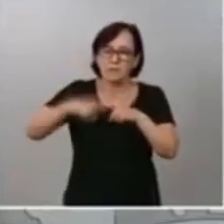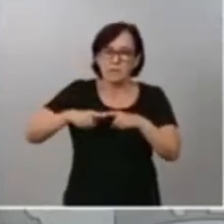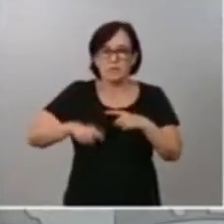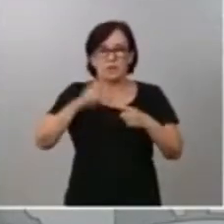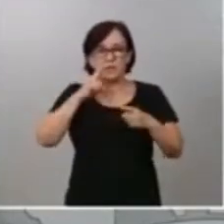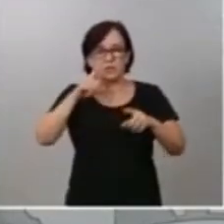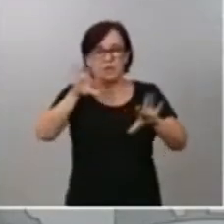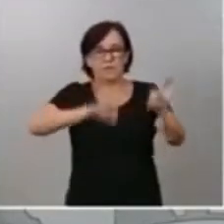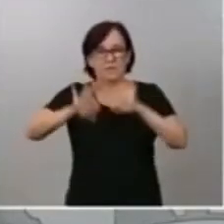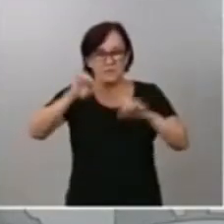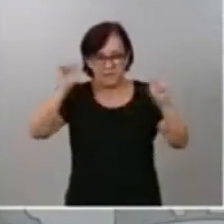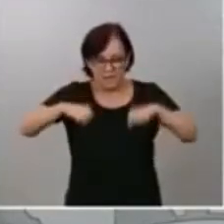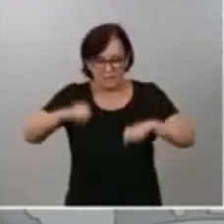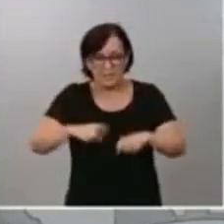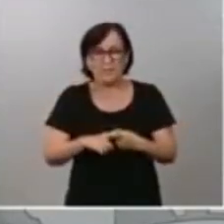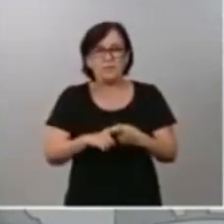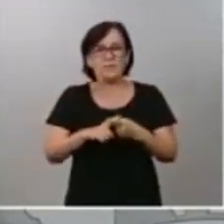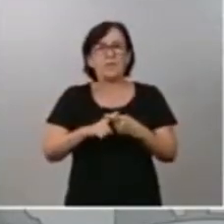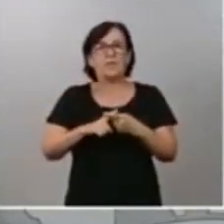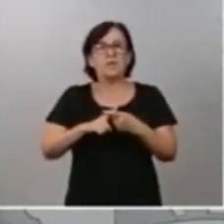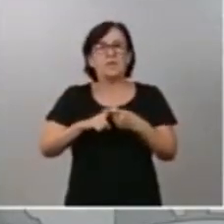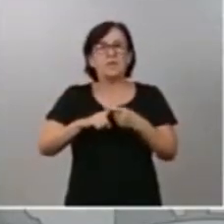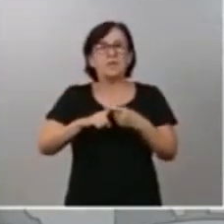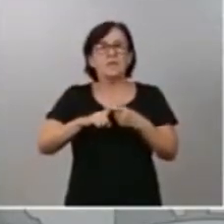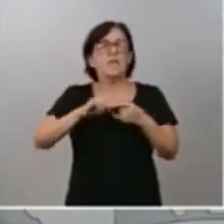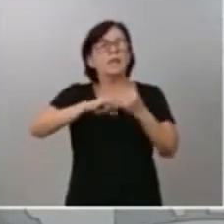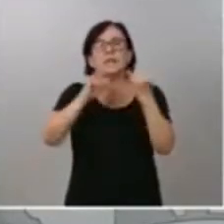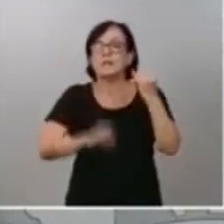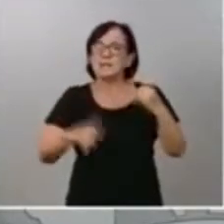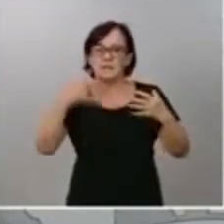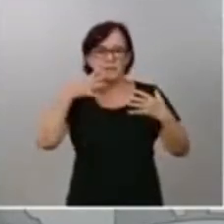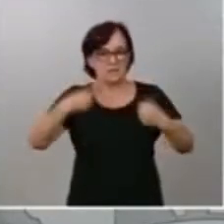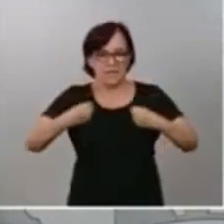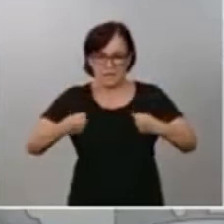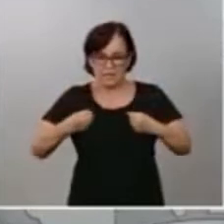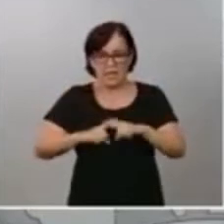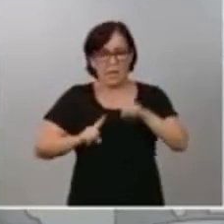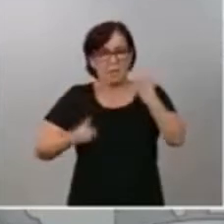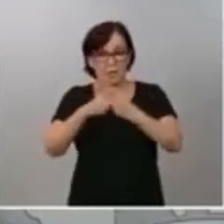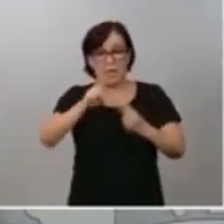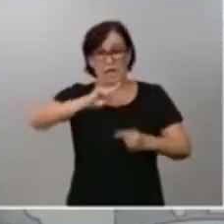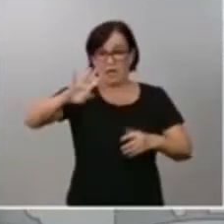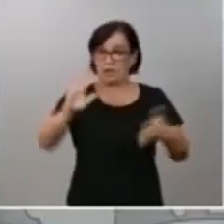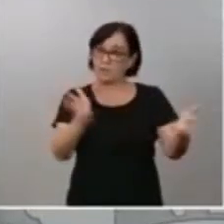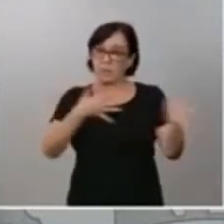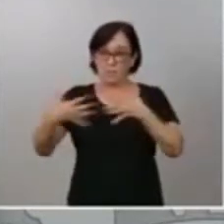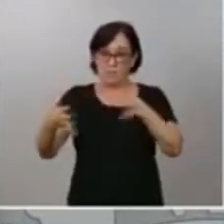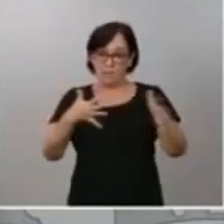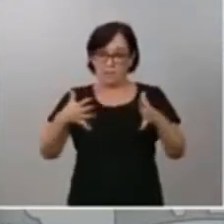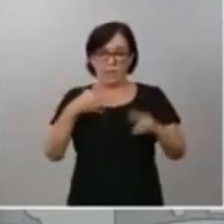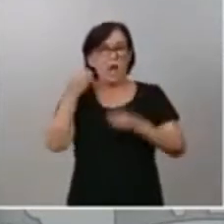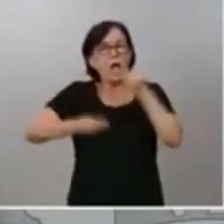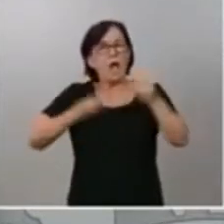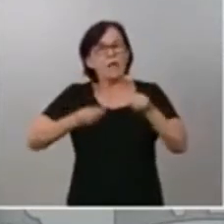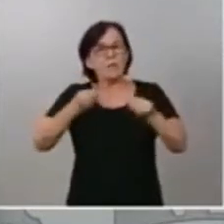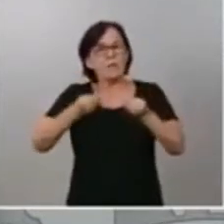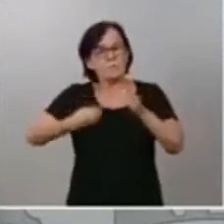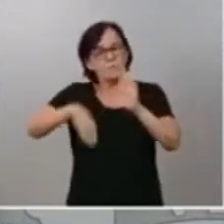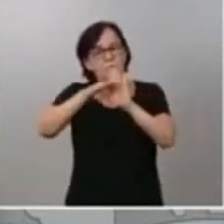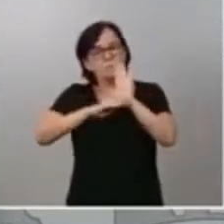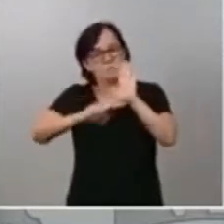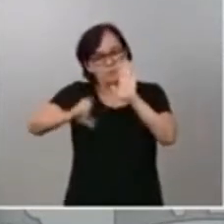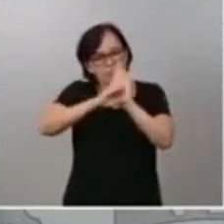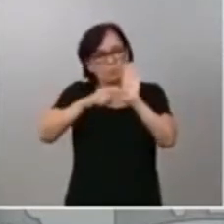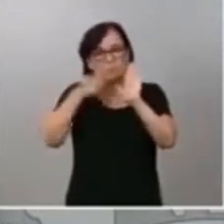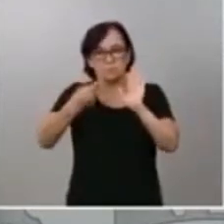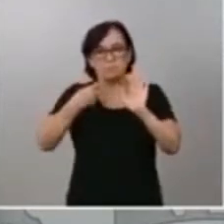en la crisis sanitaria. En primer lugar, como saben, el 14 de marzo activamos el mecanismo constitucional extraordinario